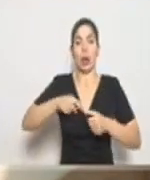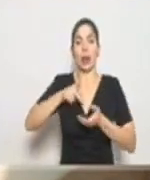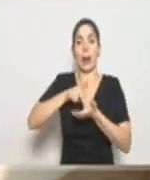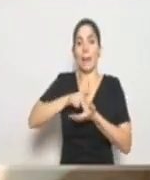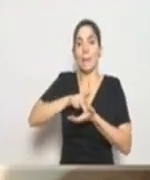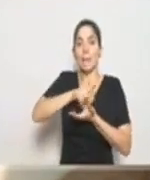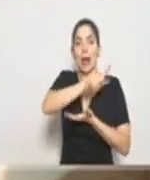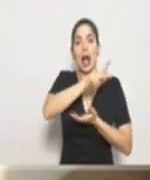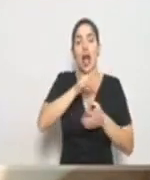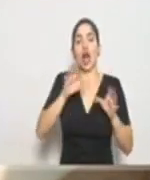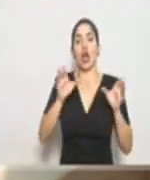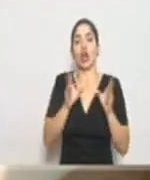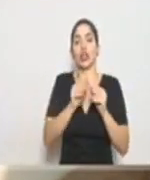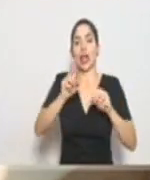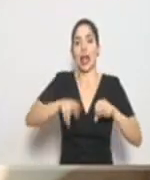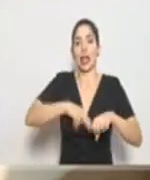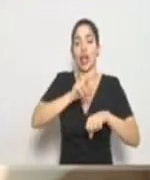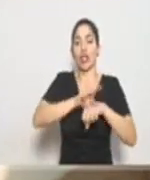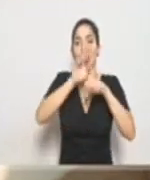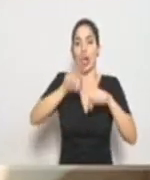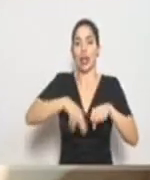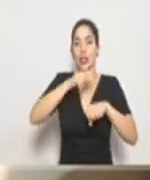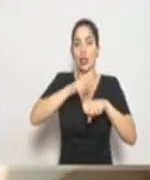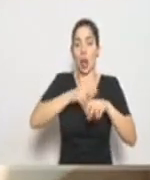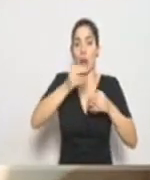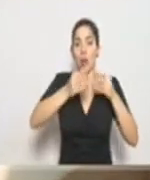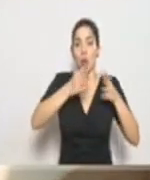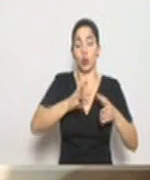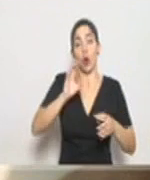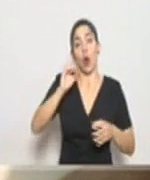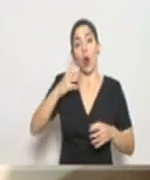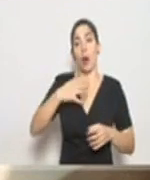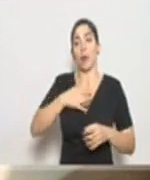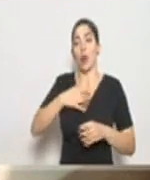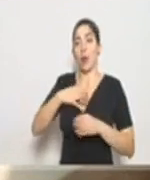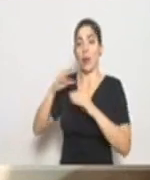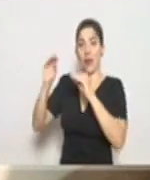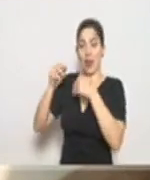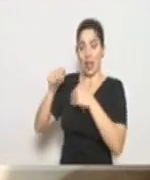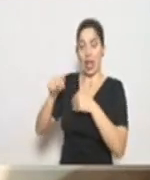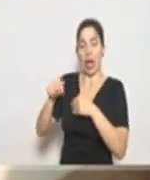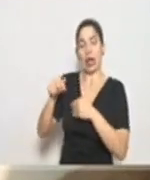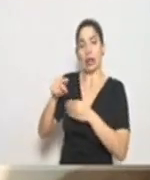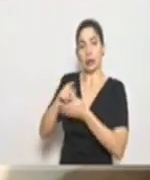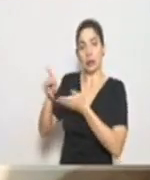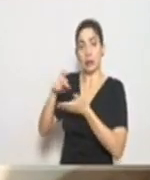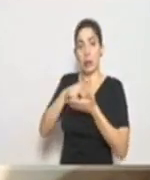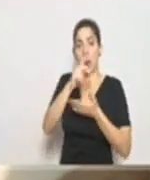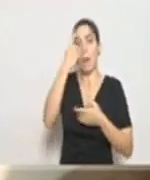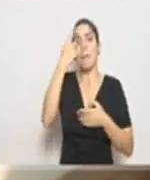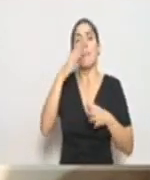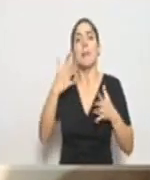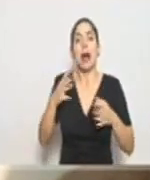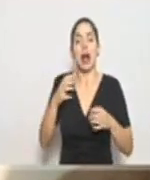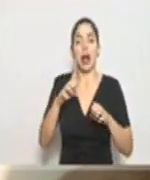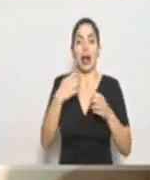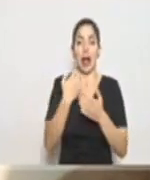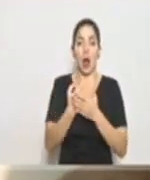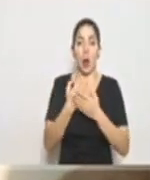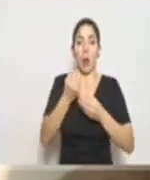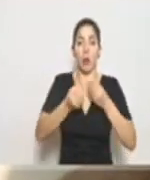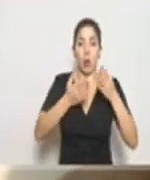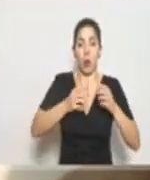Consejo Nacional de la Producción o a su proveedor privado. Esto va a ser muy importante para mantener activo y dinamizado el sector